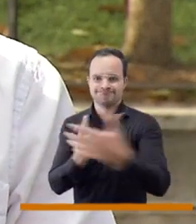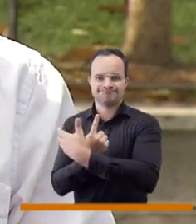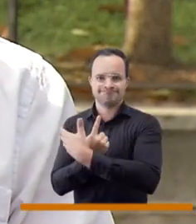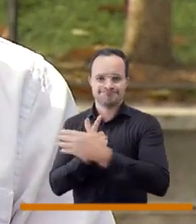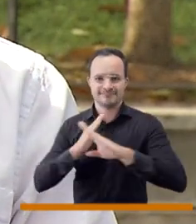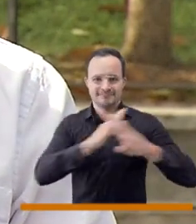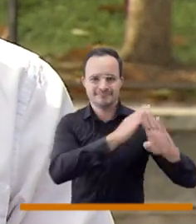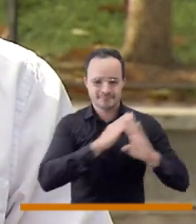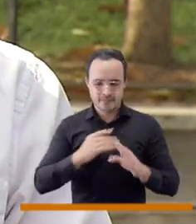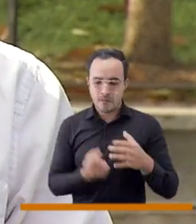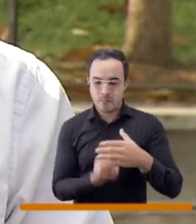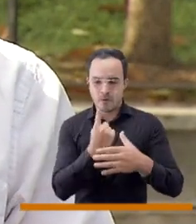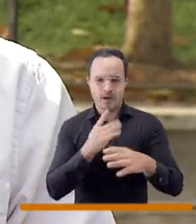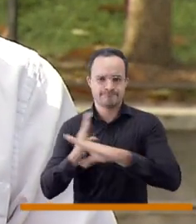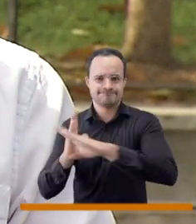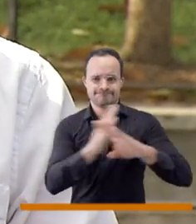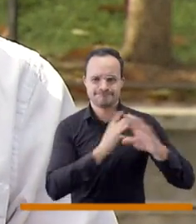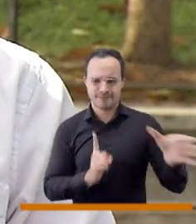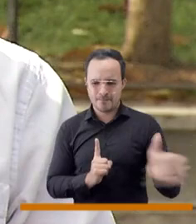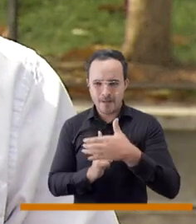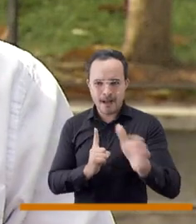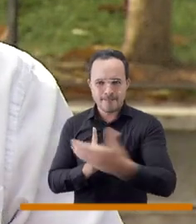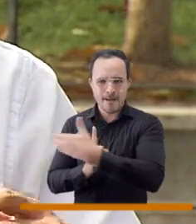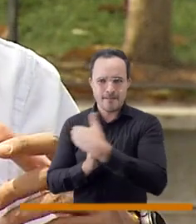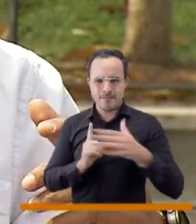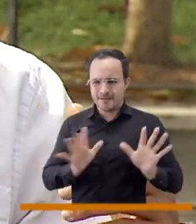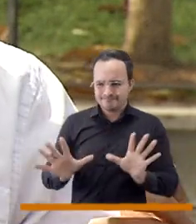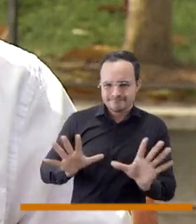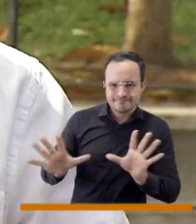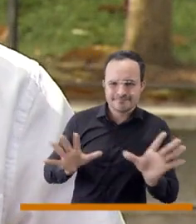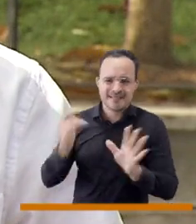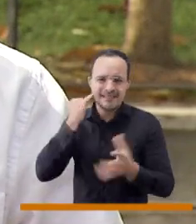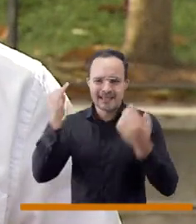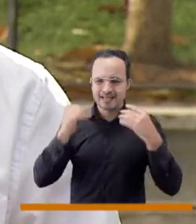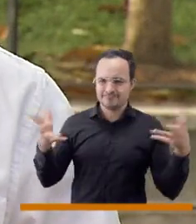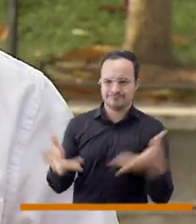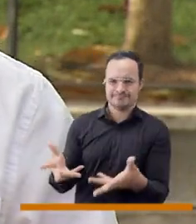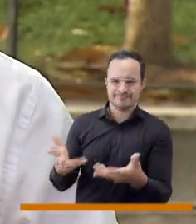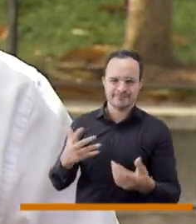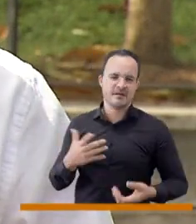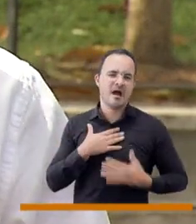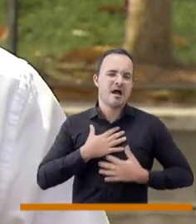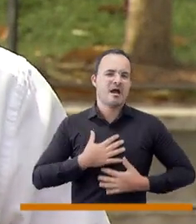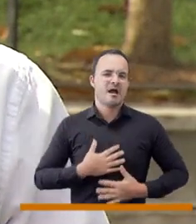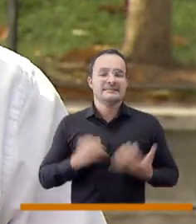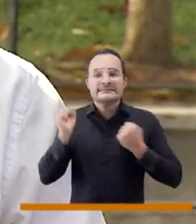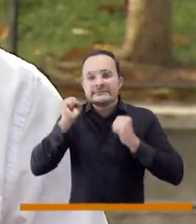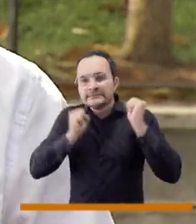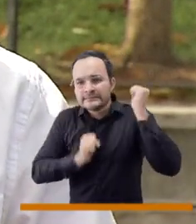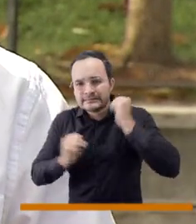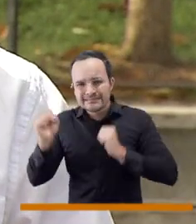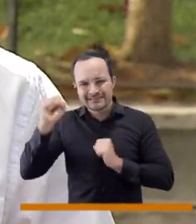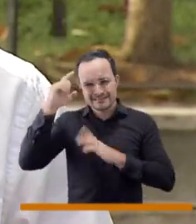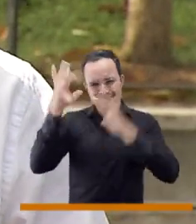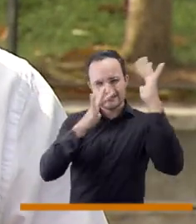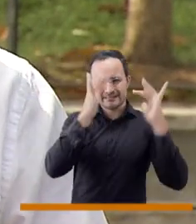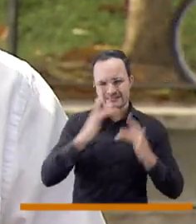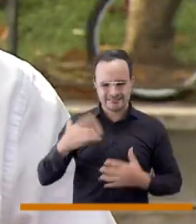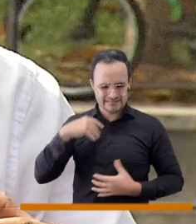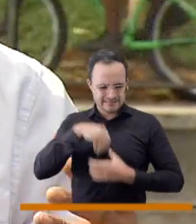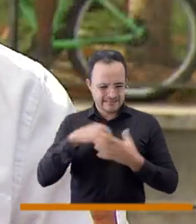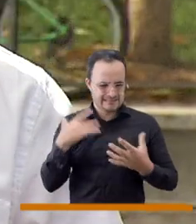que proteja, que escuche, que identifique, pero que también prepare a las personas y le dé alternativas para superar esos